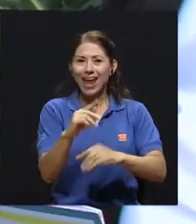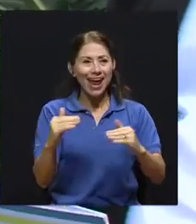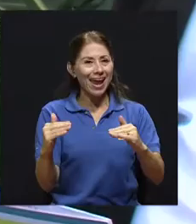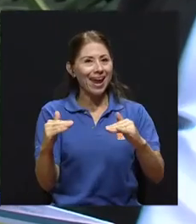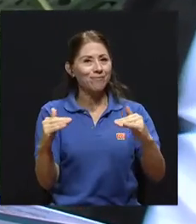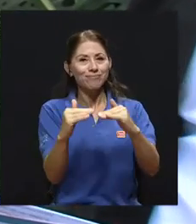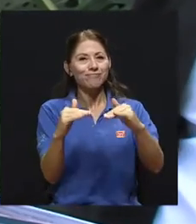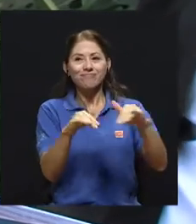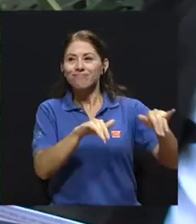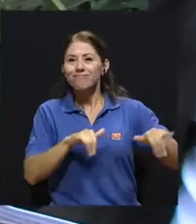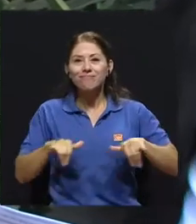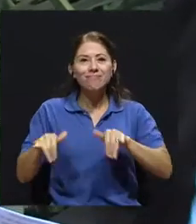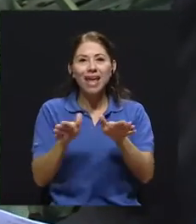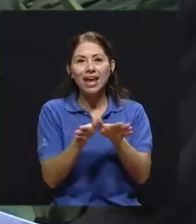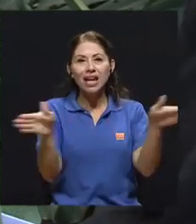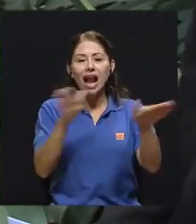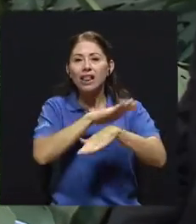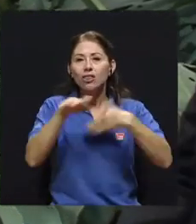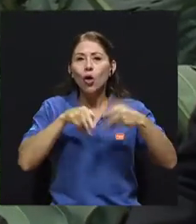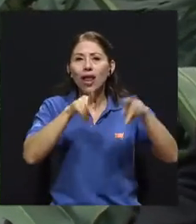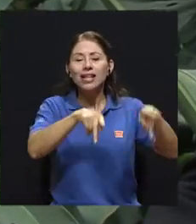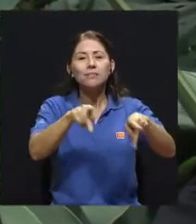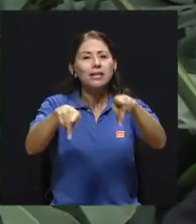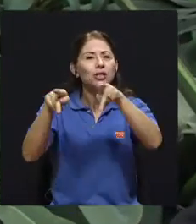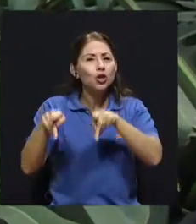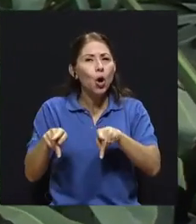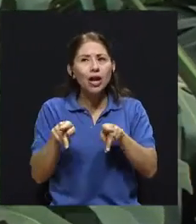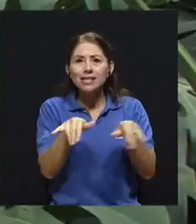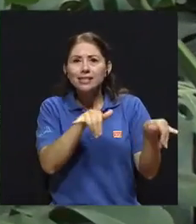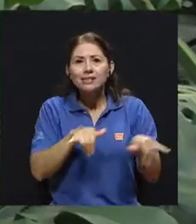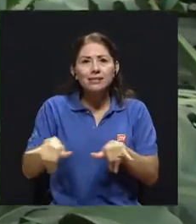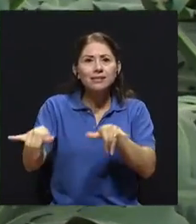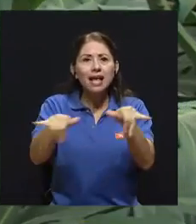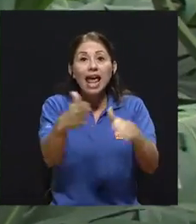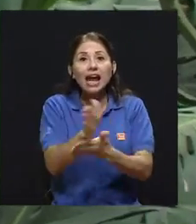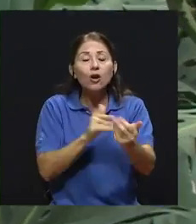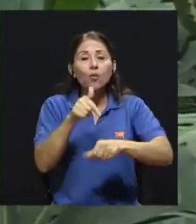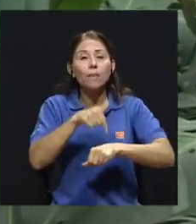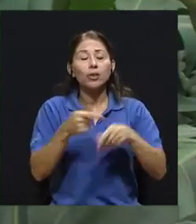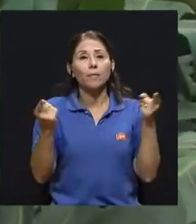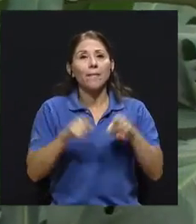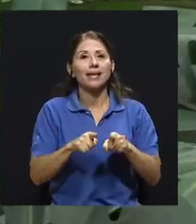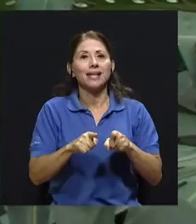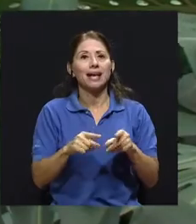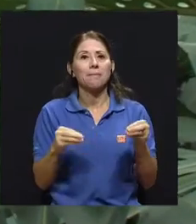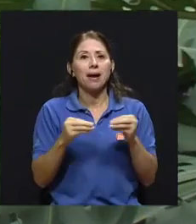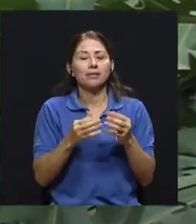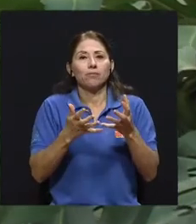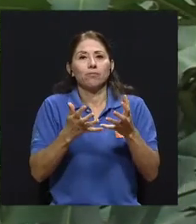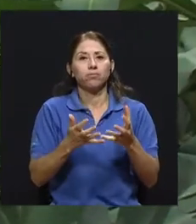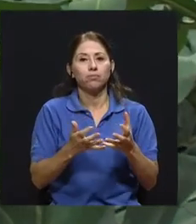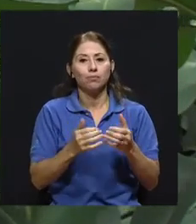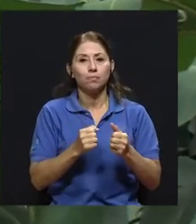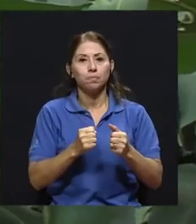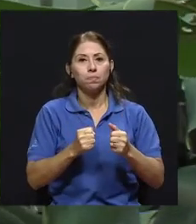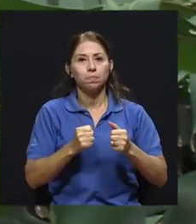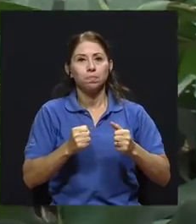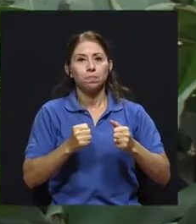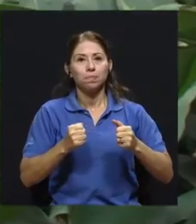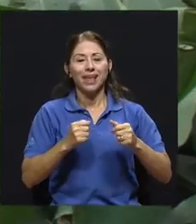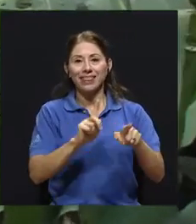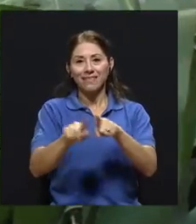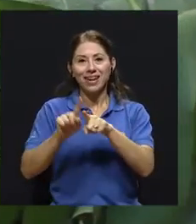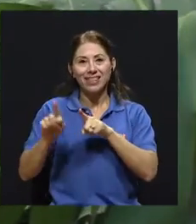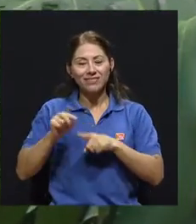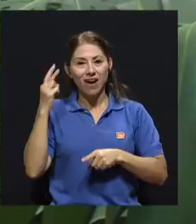somos sujetas de, en algún momento, aumentar el peso, por una u otra razón, ¿verdad? Pero podríamos decir específicamente,